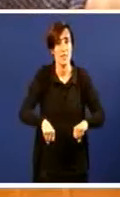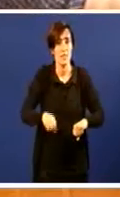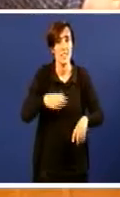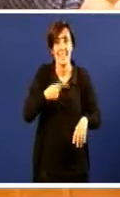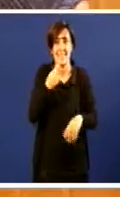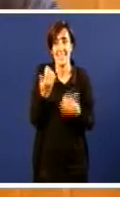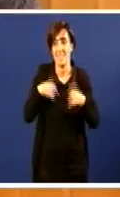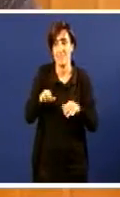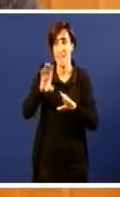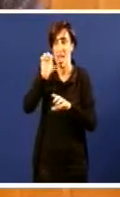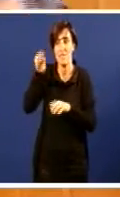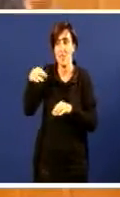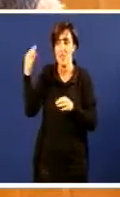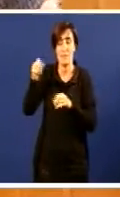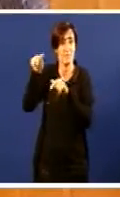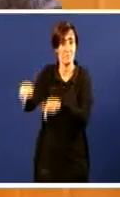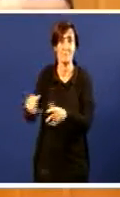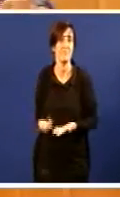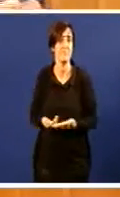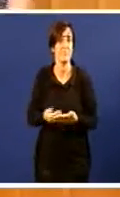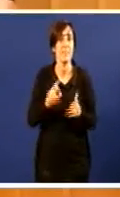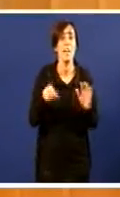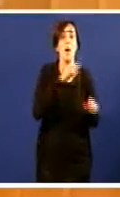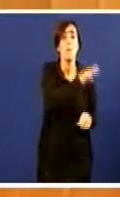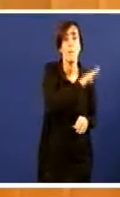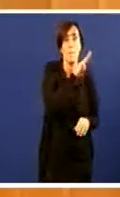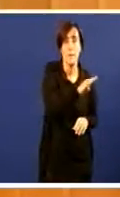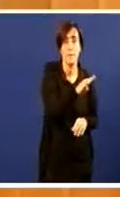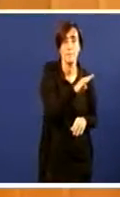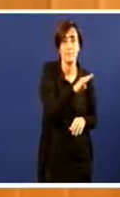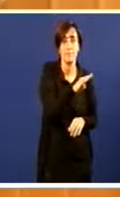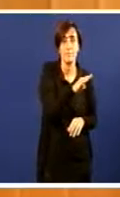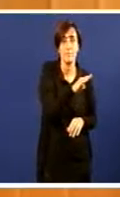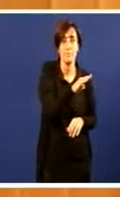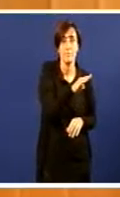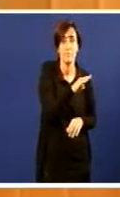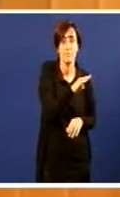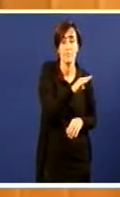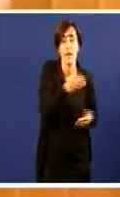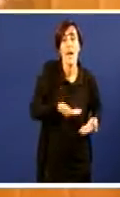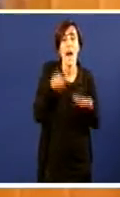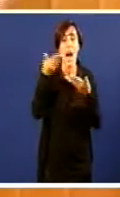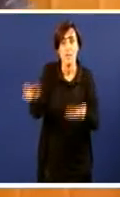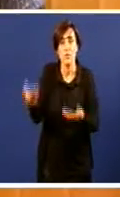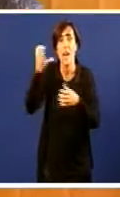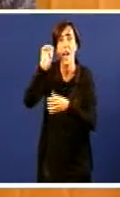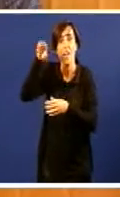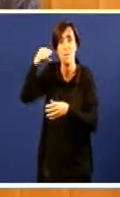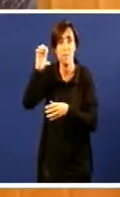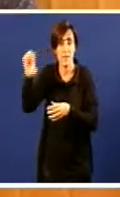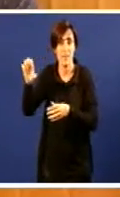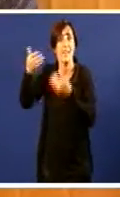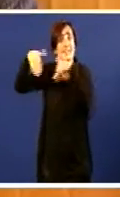Entón, que me veña a contar? O Partido Popular vai a axudar a permanencia de ENCE na ría, polo civil e